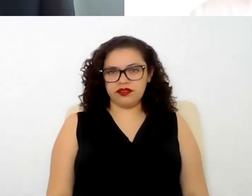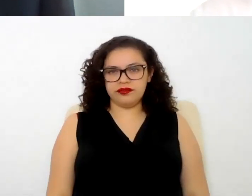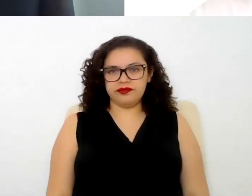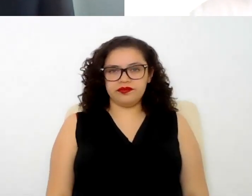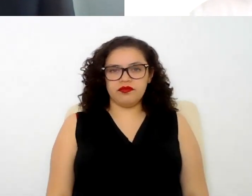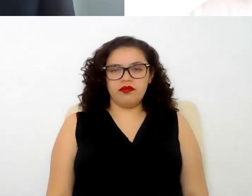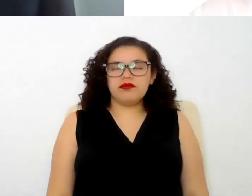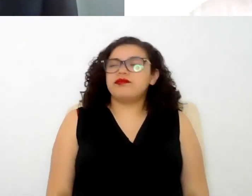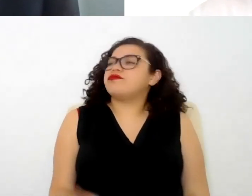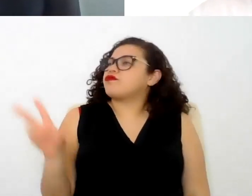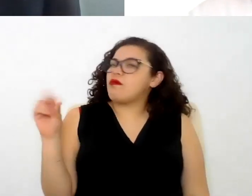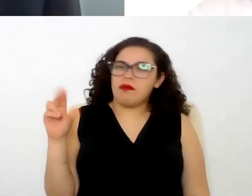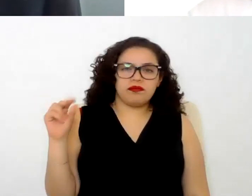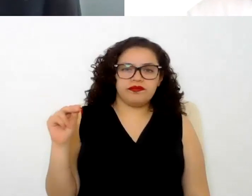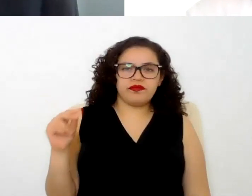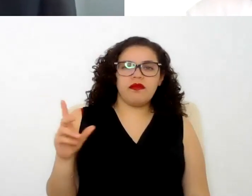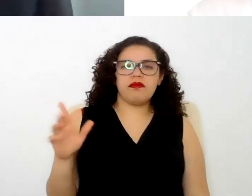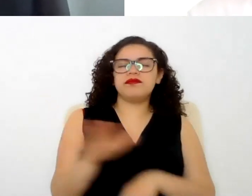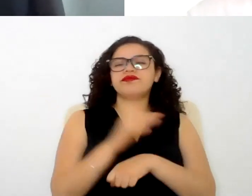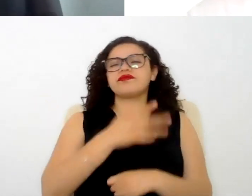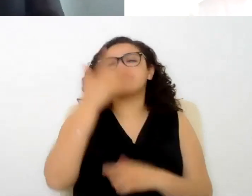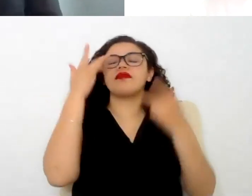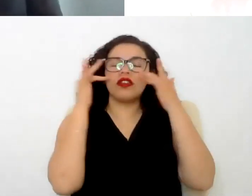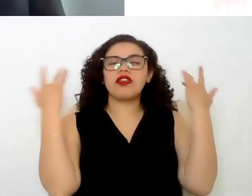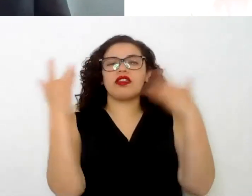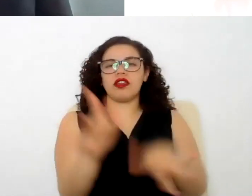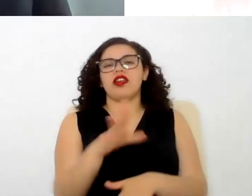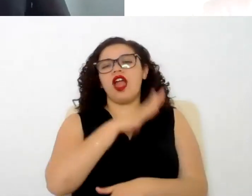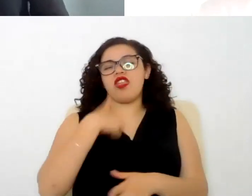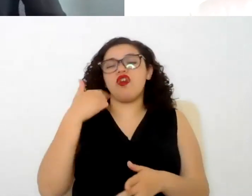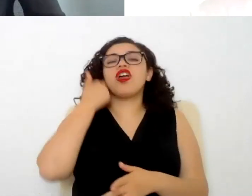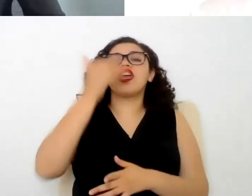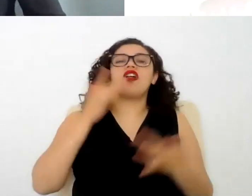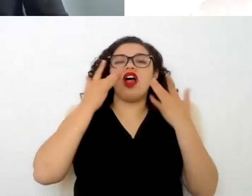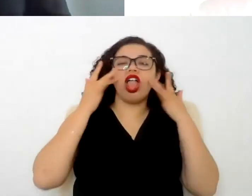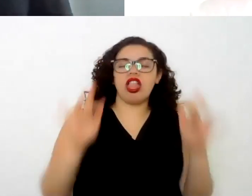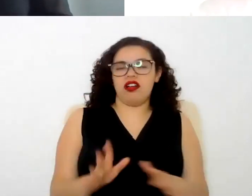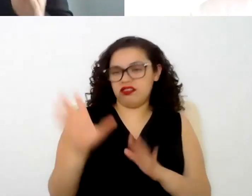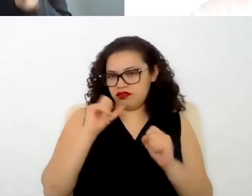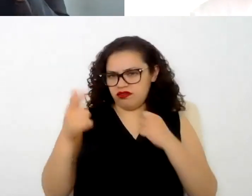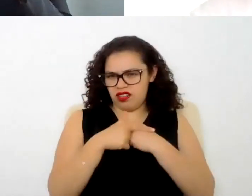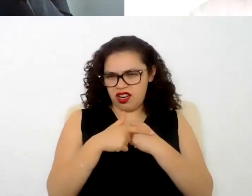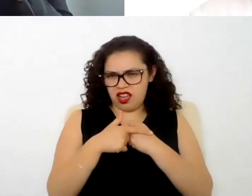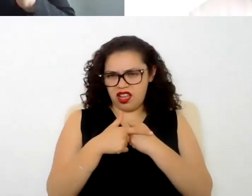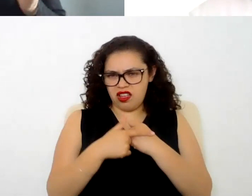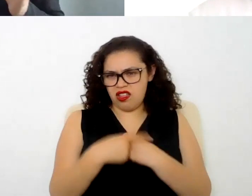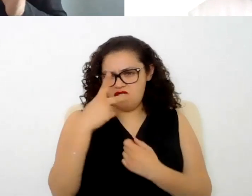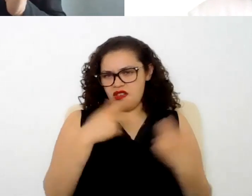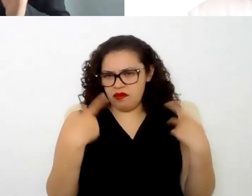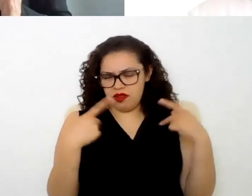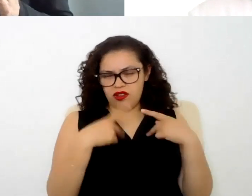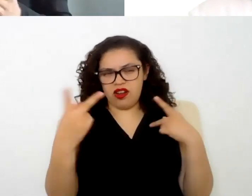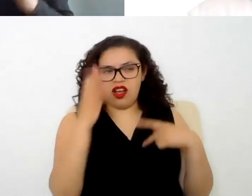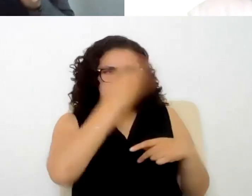No porque una renuncia es 100% voluntaria y no necesita la acreditación de dos partes como lo